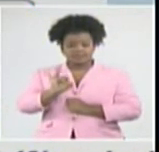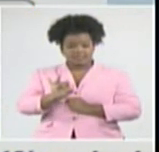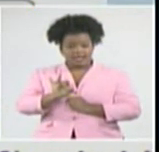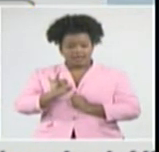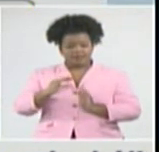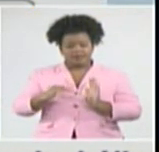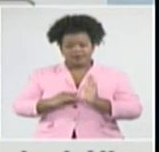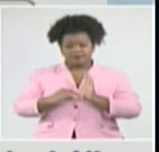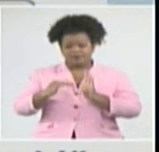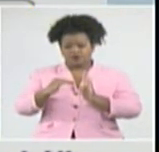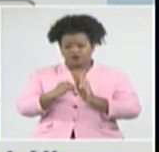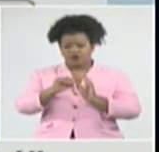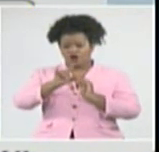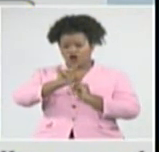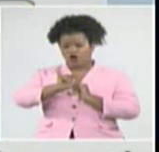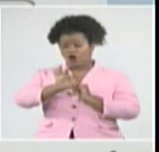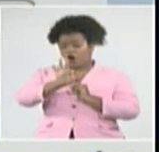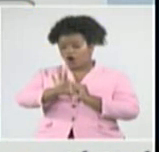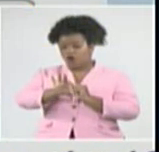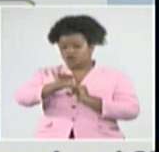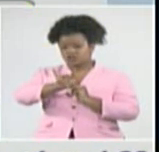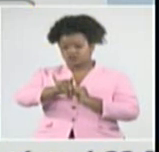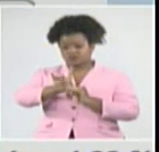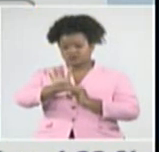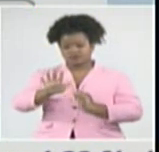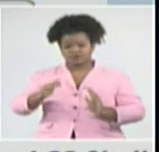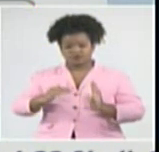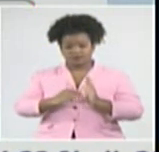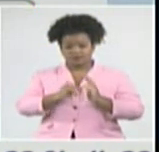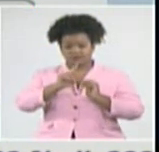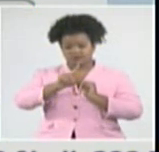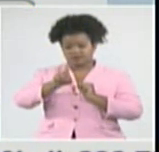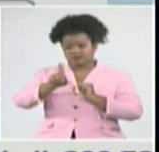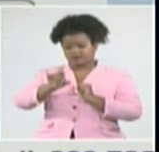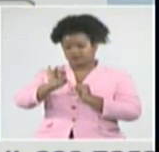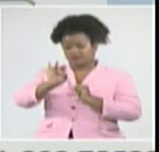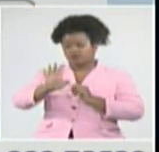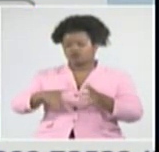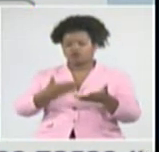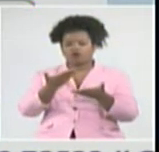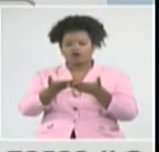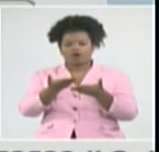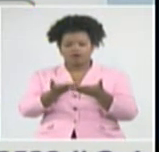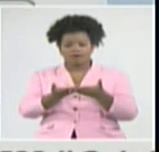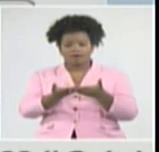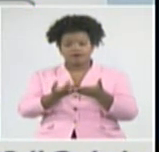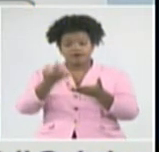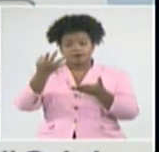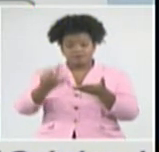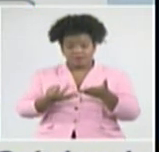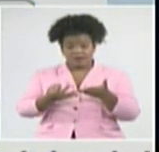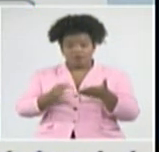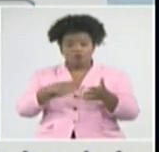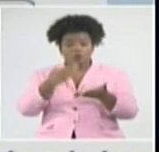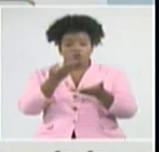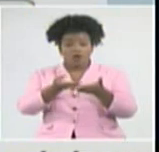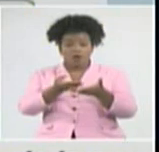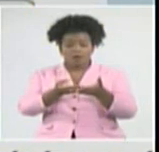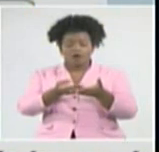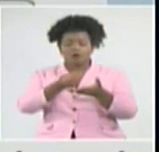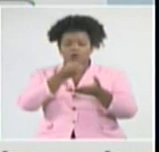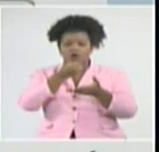.117 muestras para el diagnóstico. Lo cual ha permitido identificar, diagnosticar